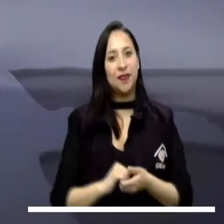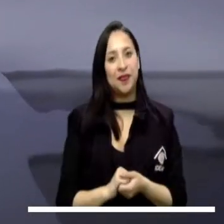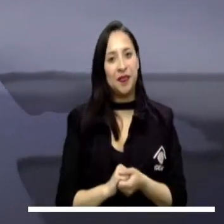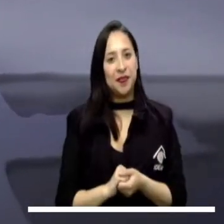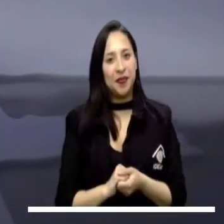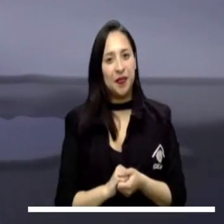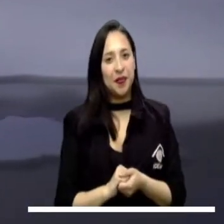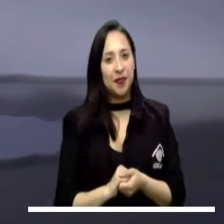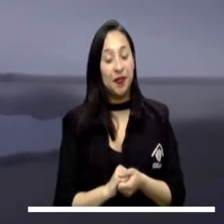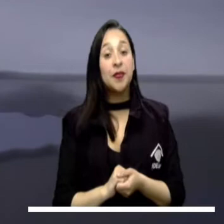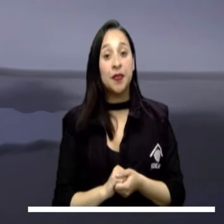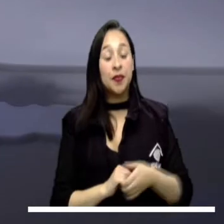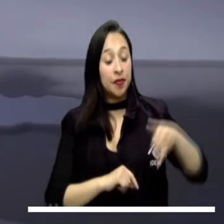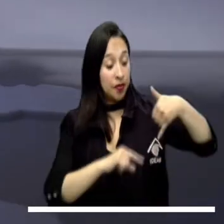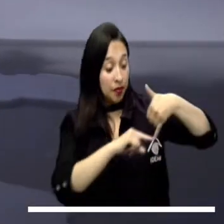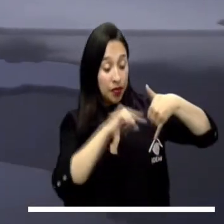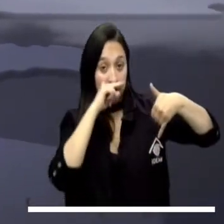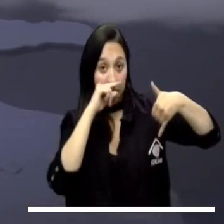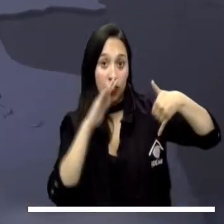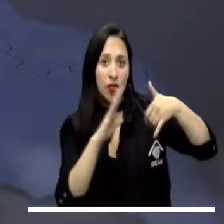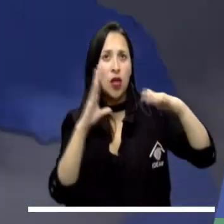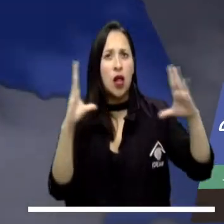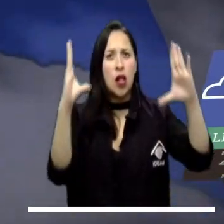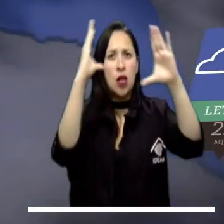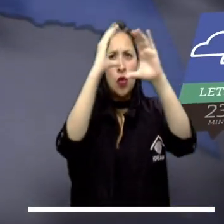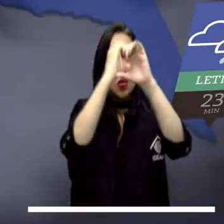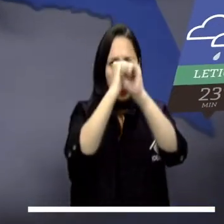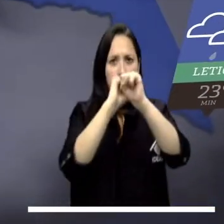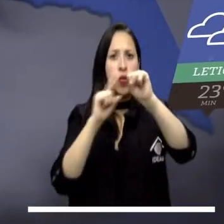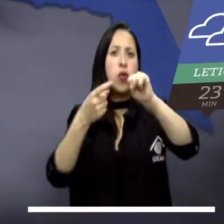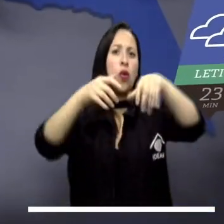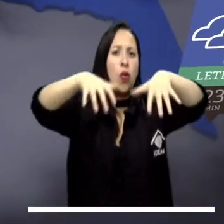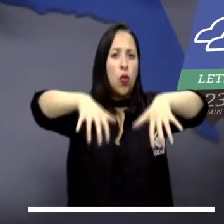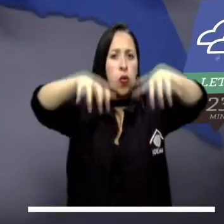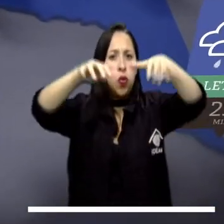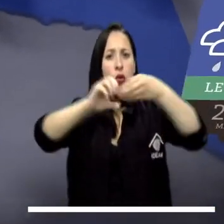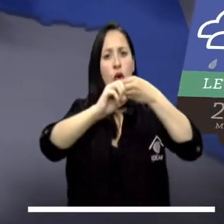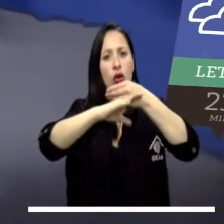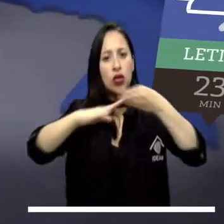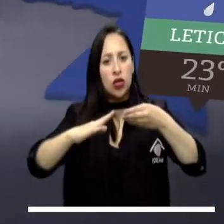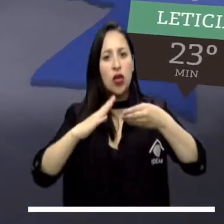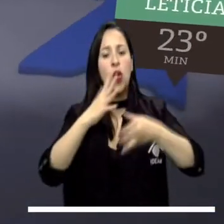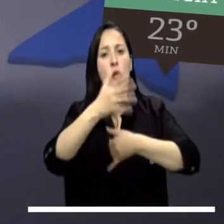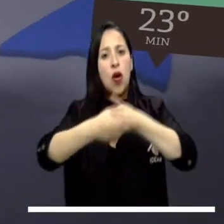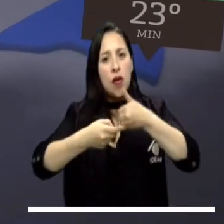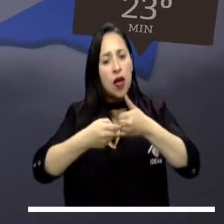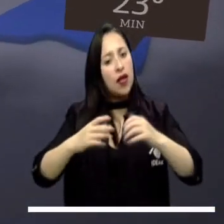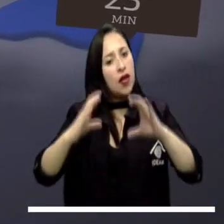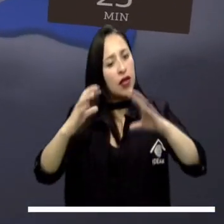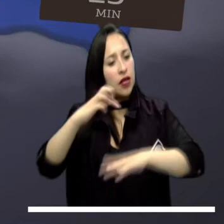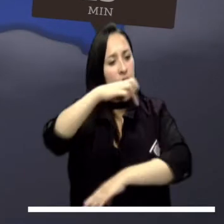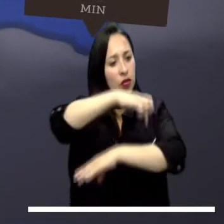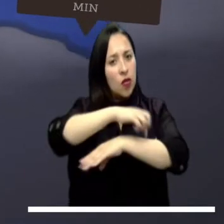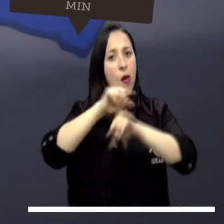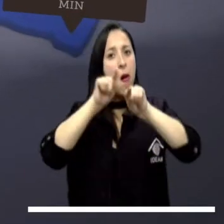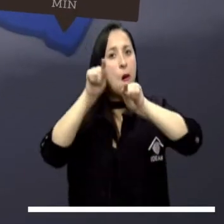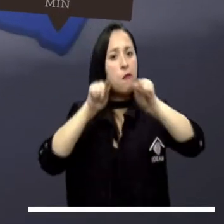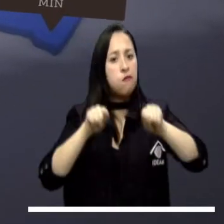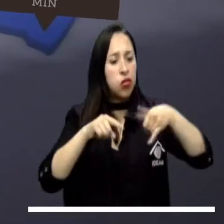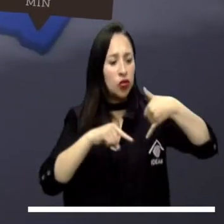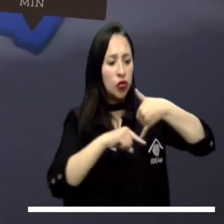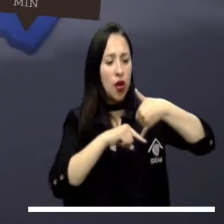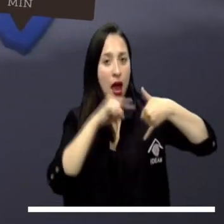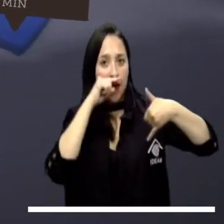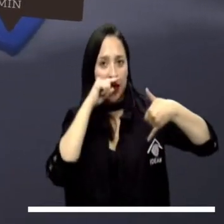Llanero, donde puede haber presencia de lluvias ligeras. La Amazonía lucirá una noche nublada con algunas lluvias al occidente de